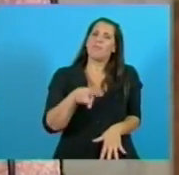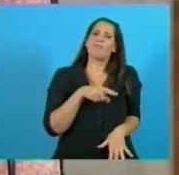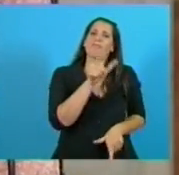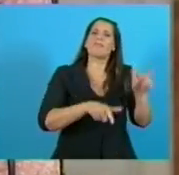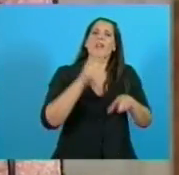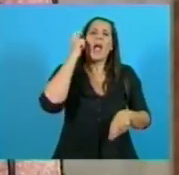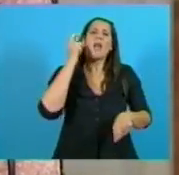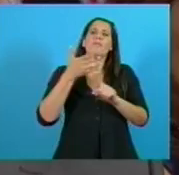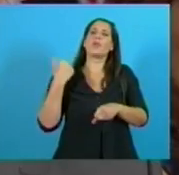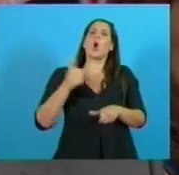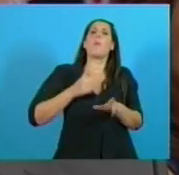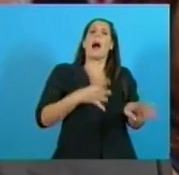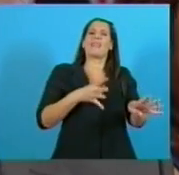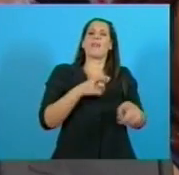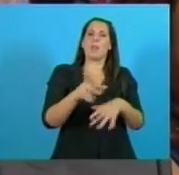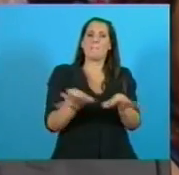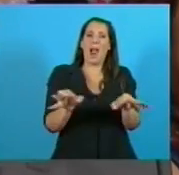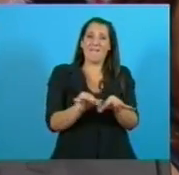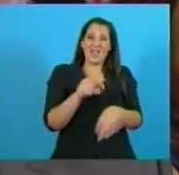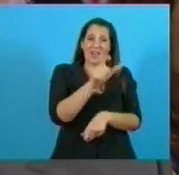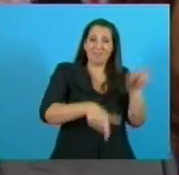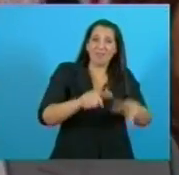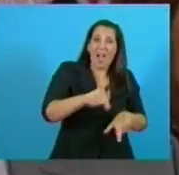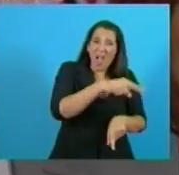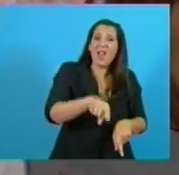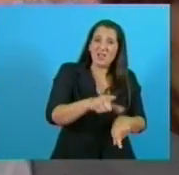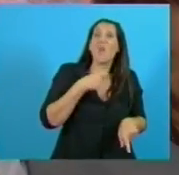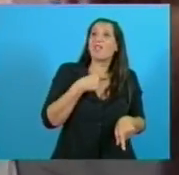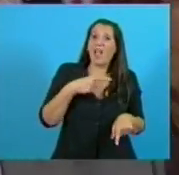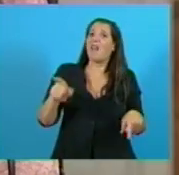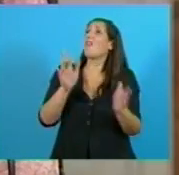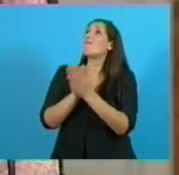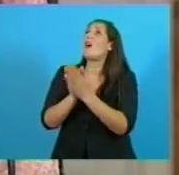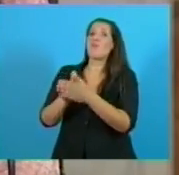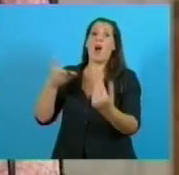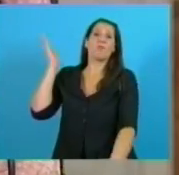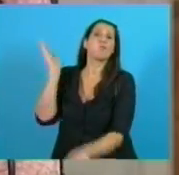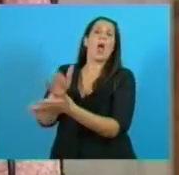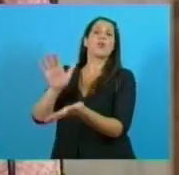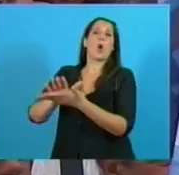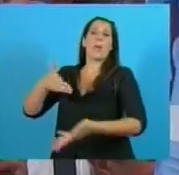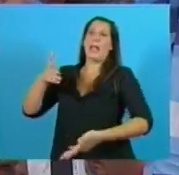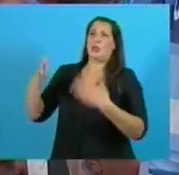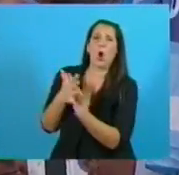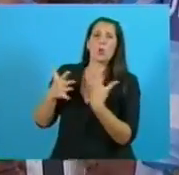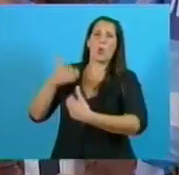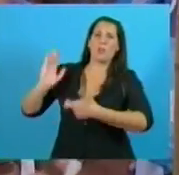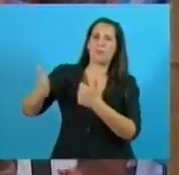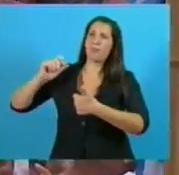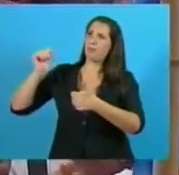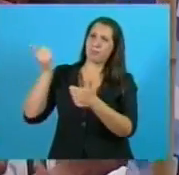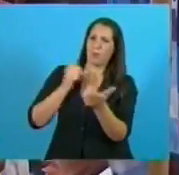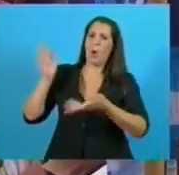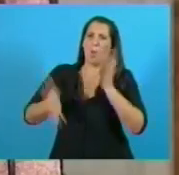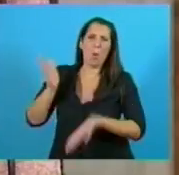Malvinas que pretendían que se juzgaran los vejámenes y las torturas que habían sufrido cuando fueron a pelear por la patria